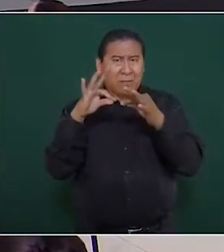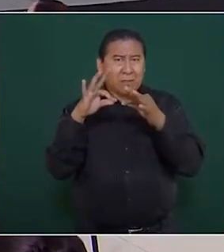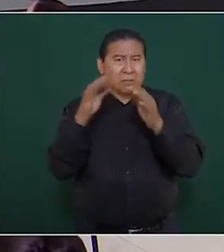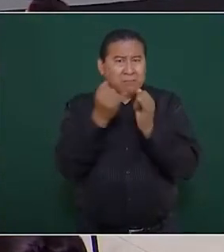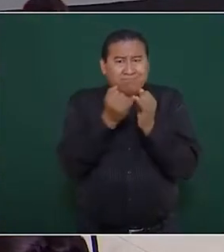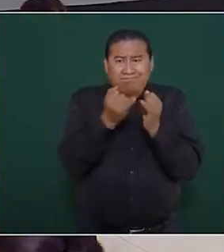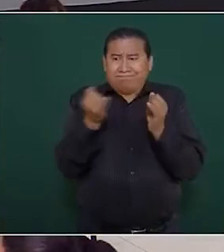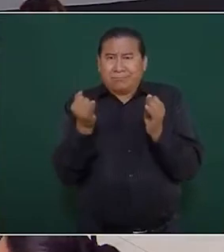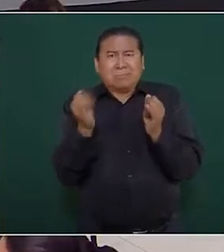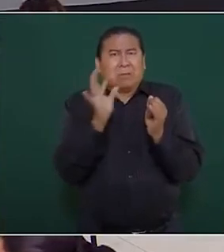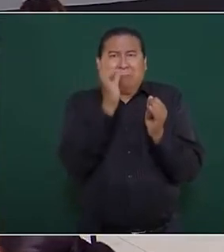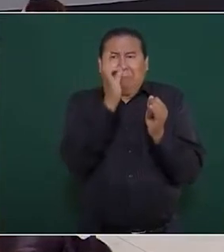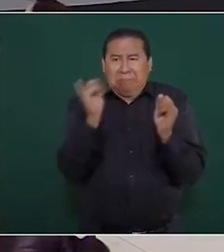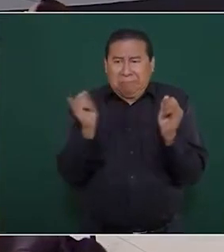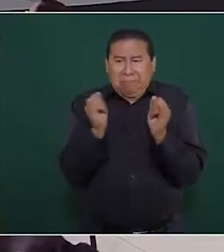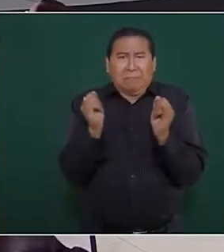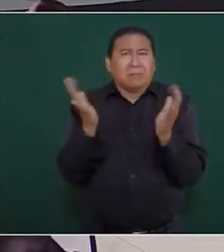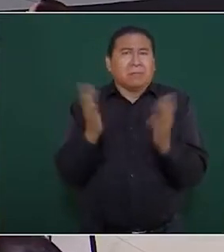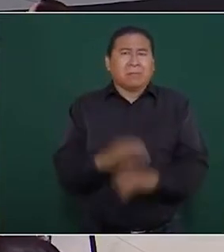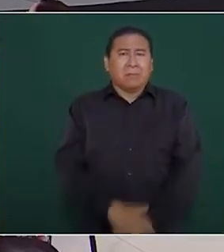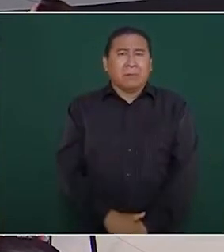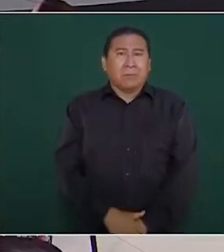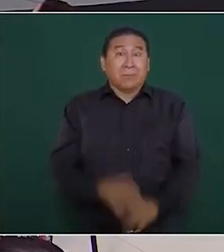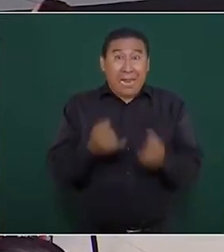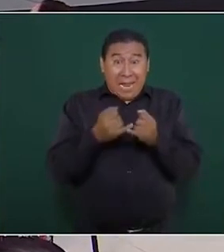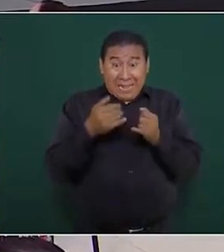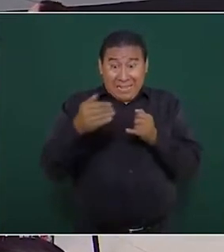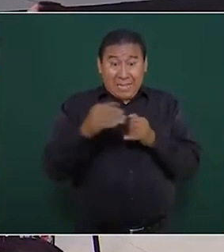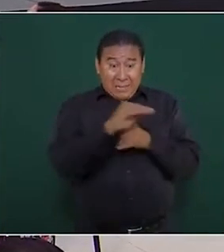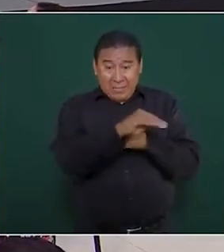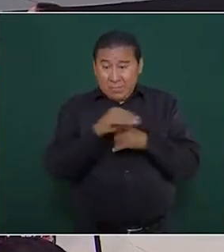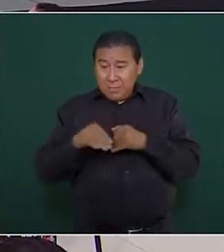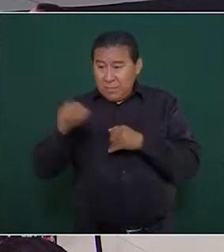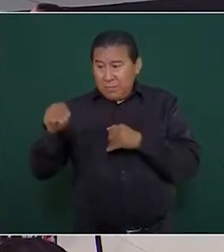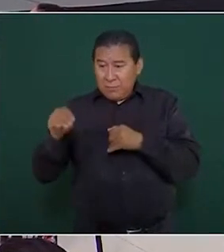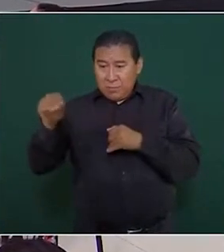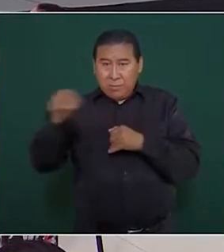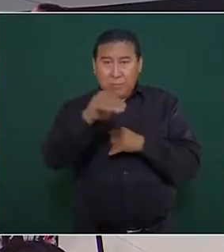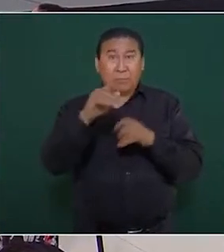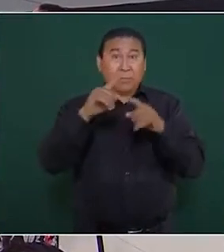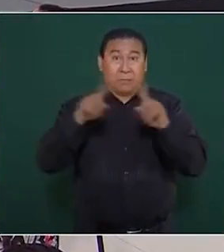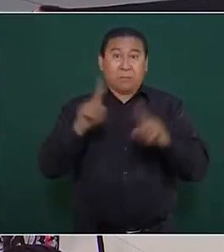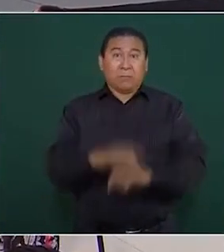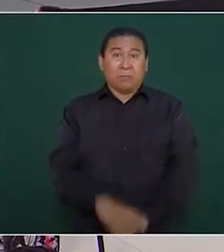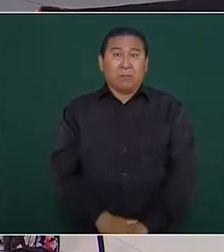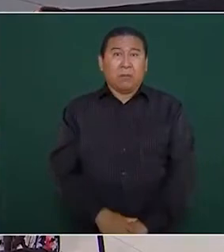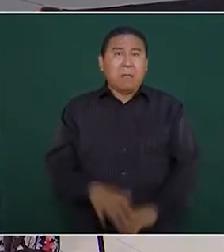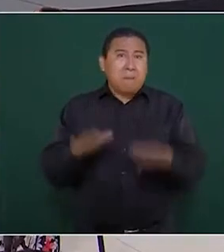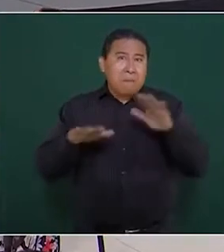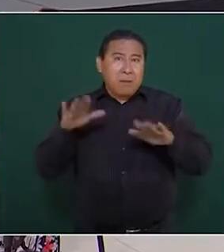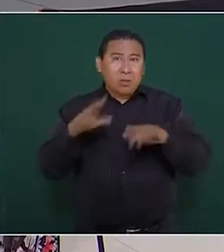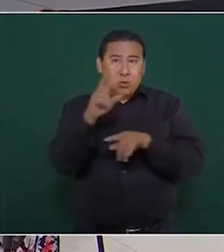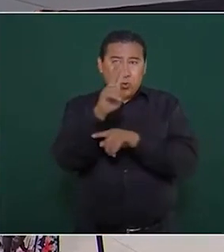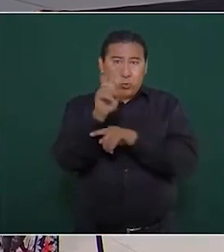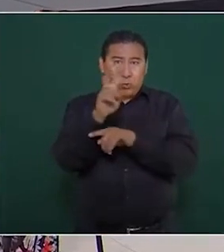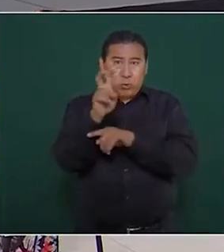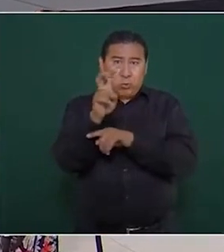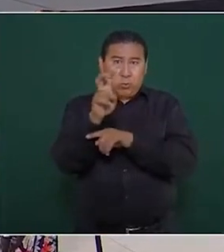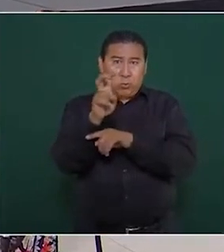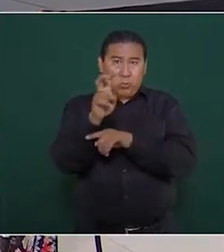distancia. Cada tramo de estos están en promedio en 200